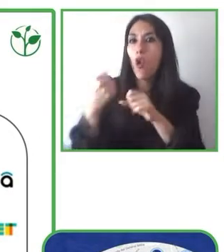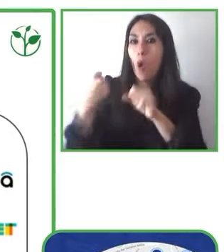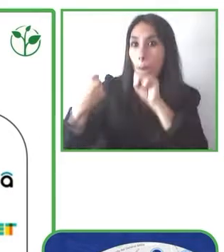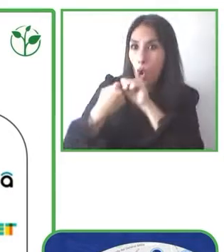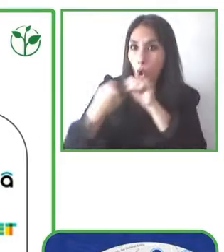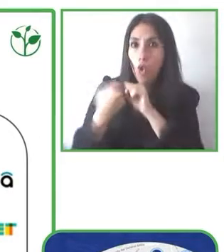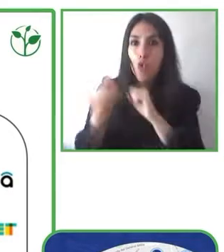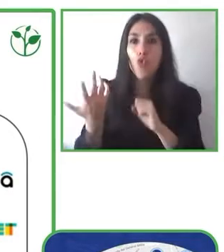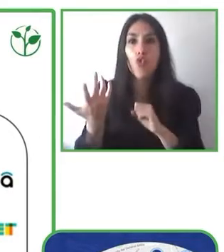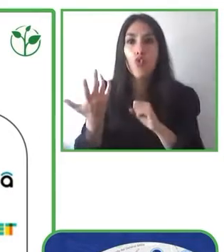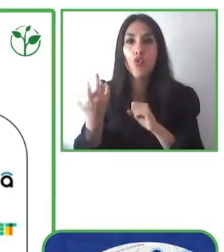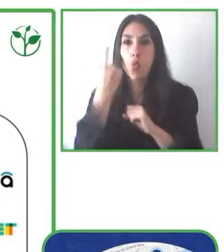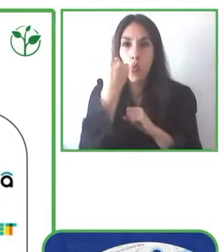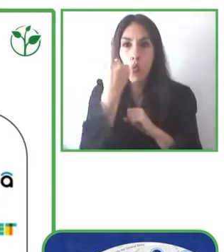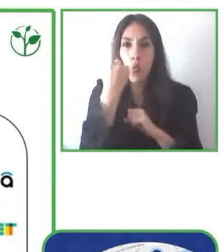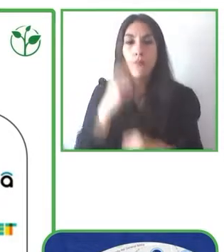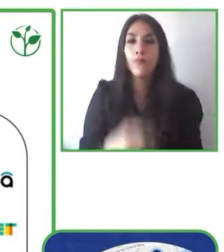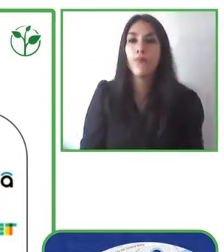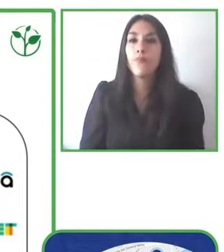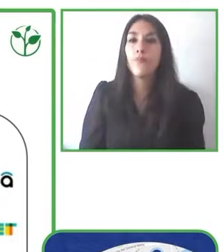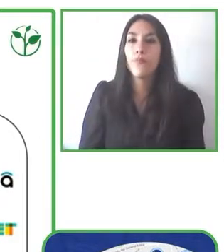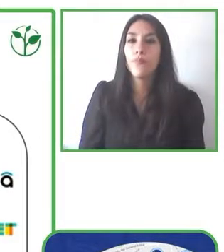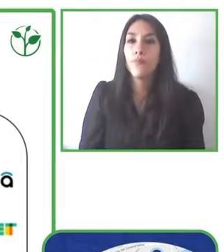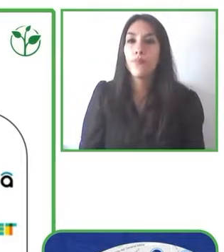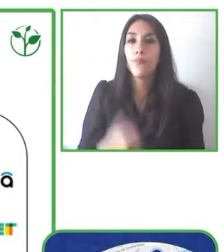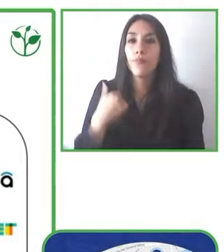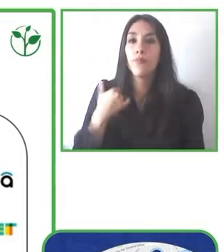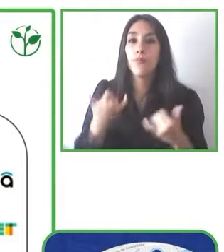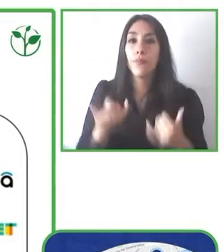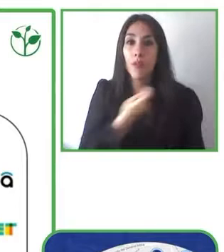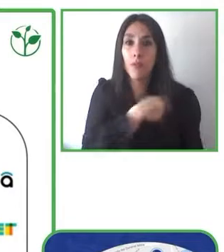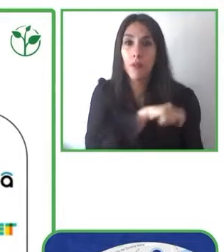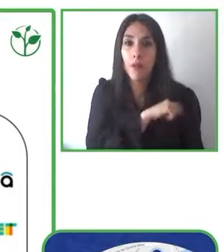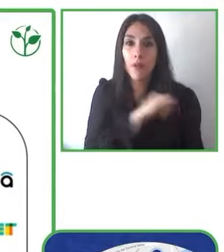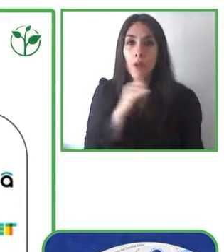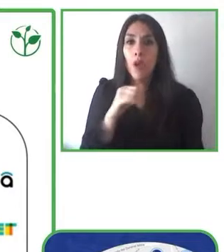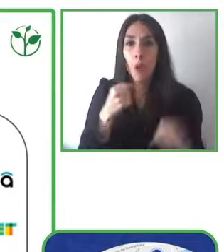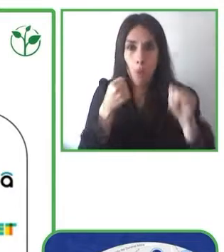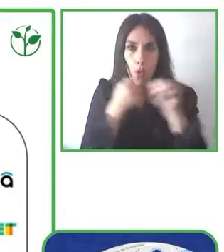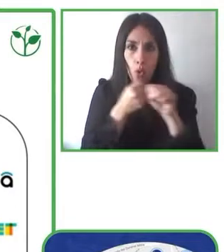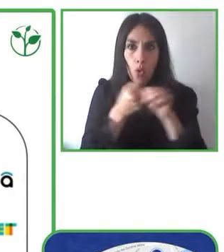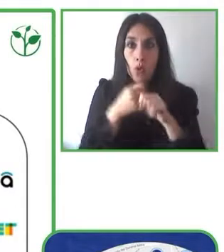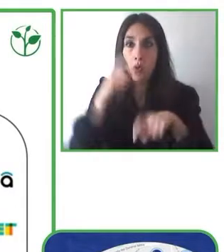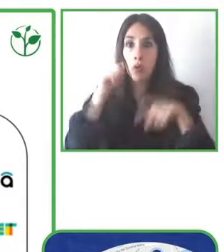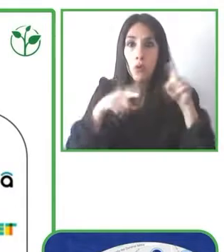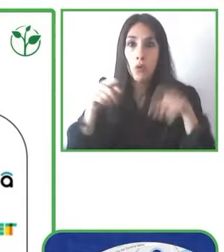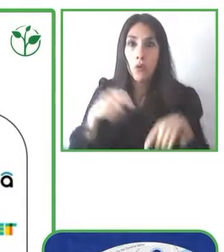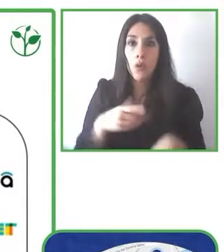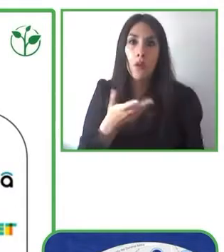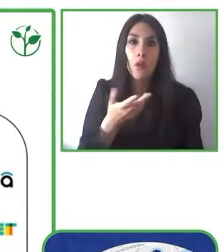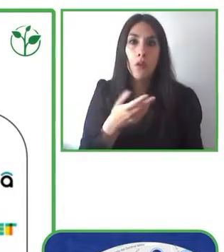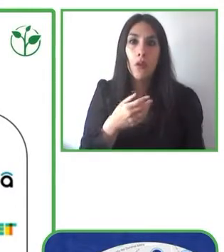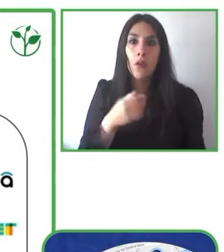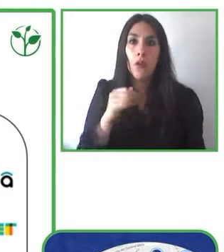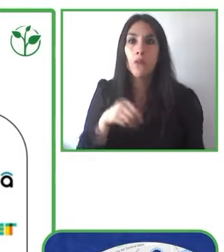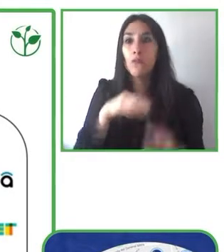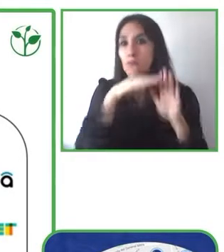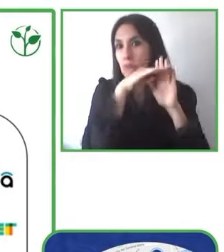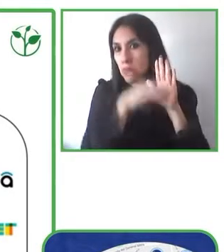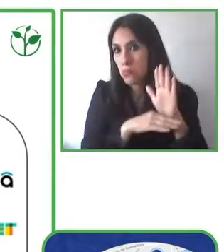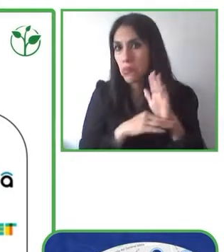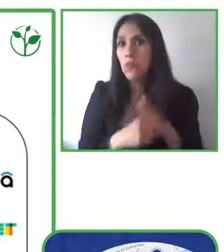está soportando y también algún galardón entre esos también el proyecto Zero Project. Este año hemos sido galardonados entre los